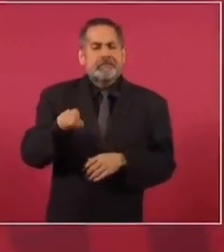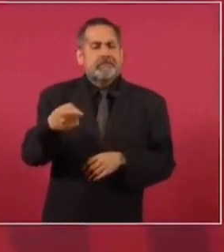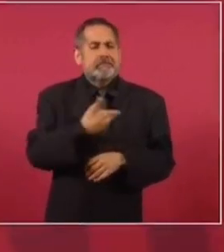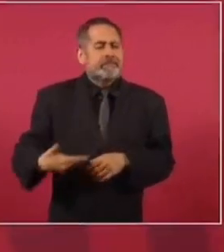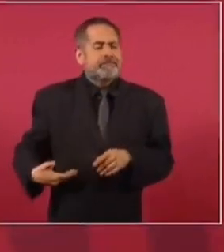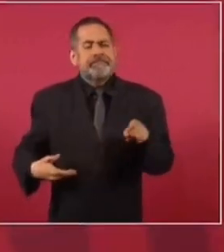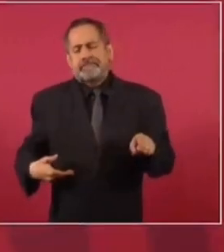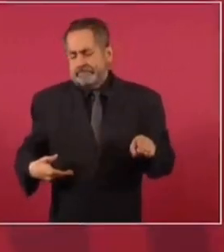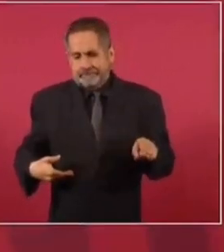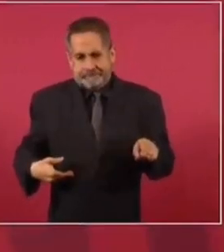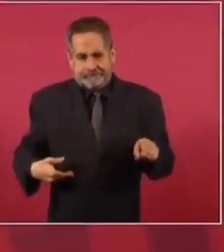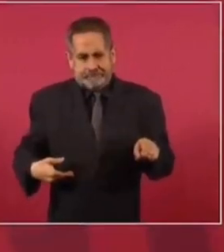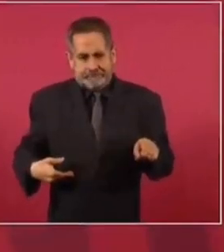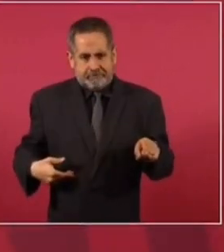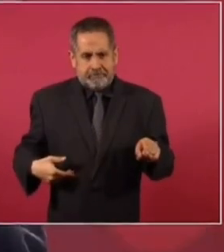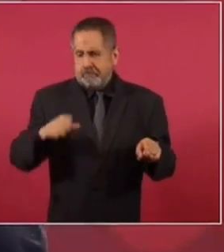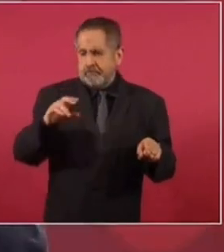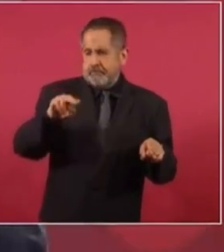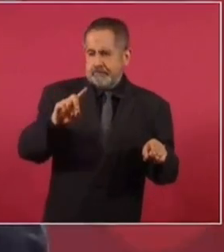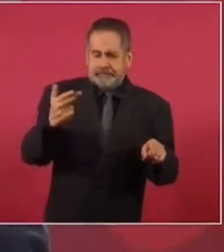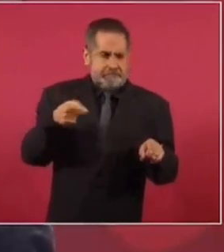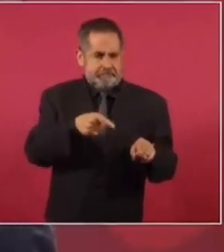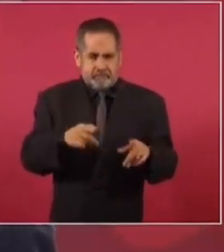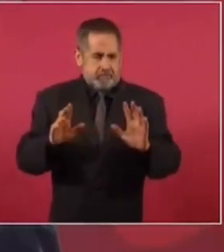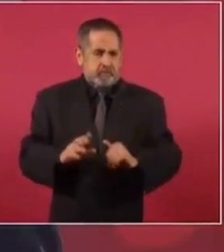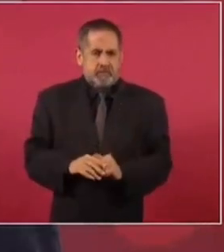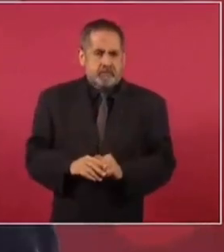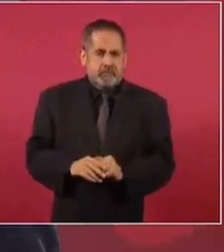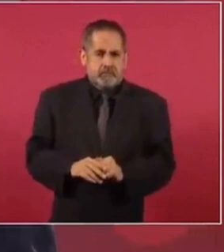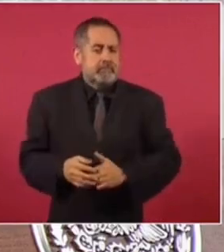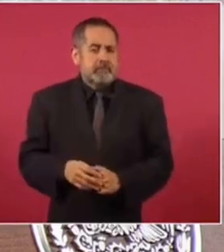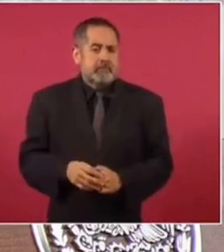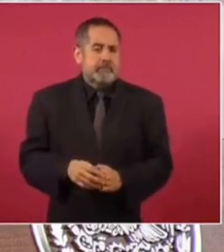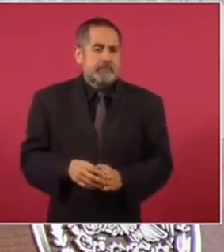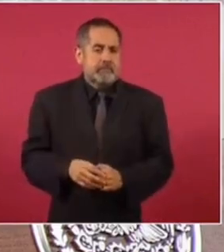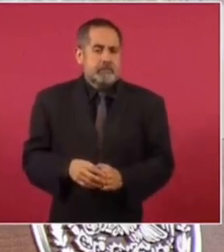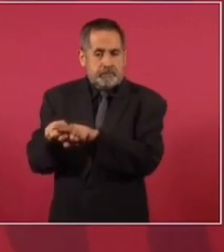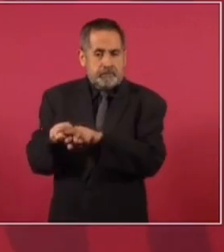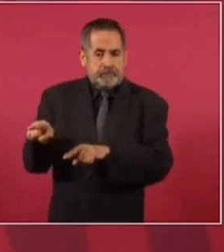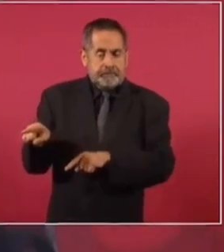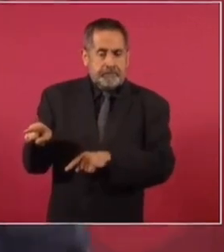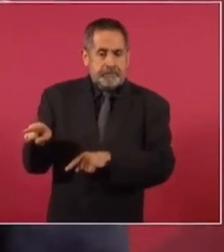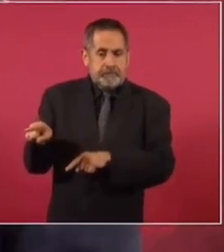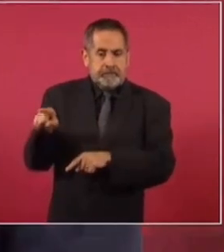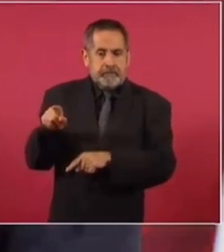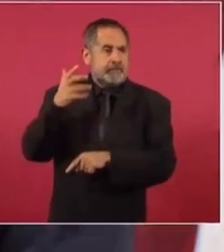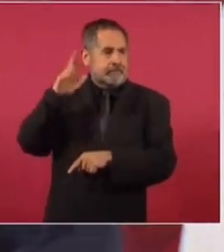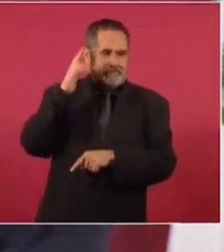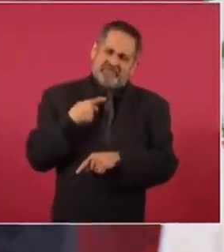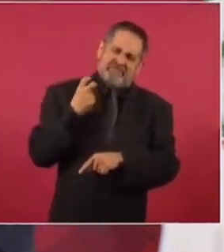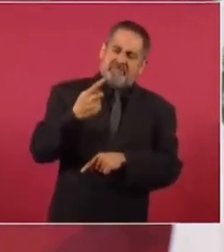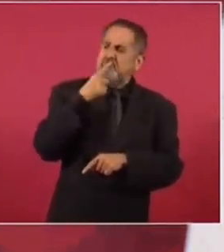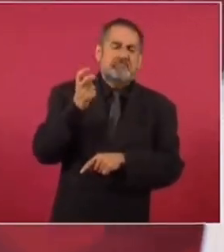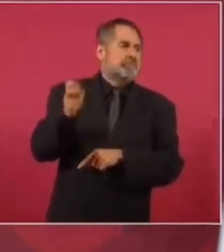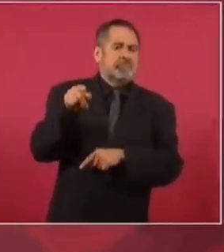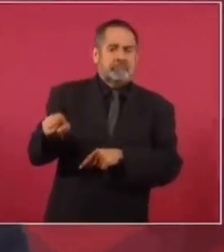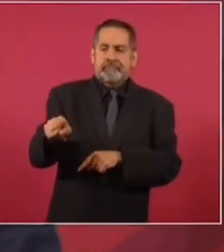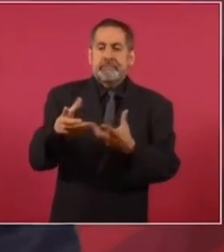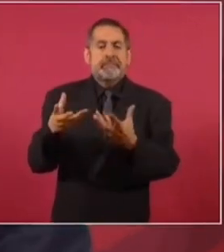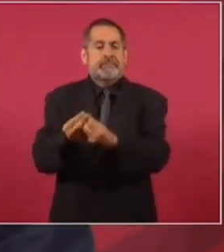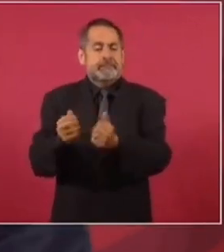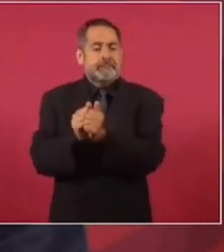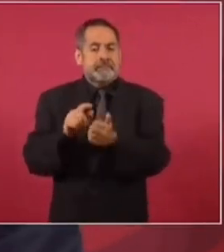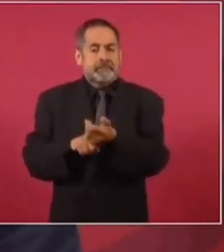presidenta de la Comisión de Derechos Humanos, pues no la quiere porque su hermano era acusado de